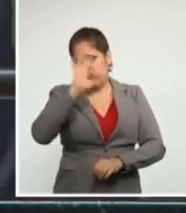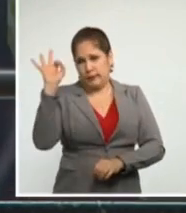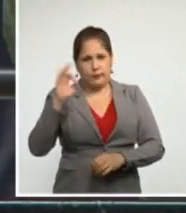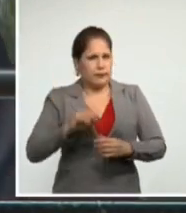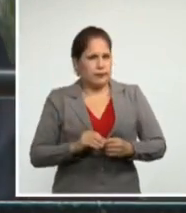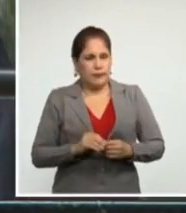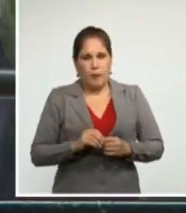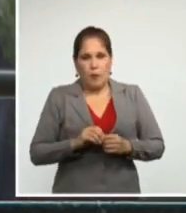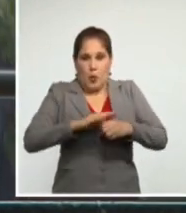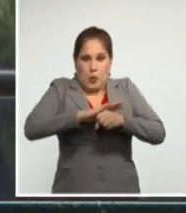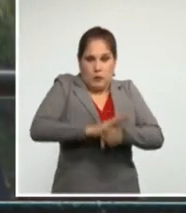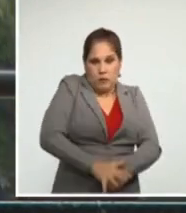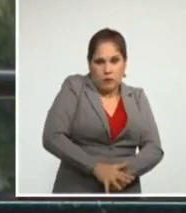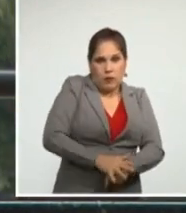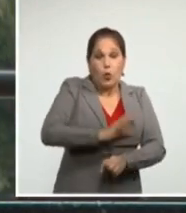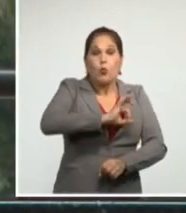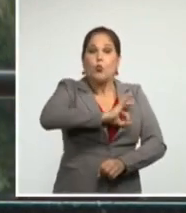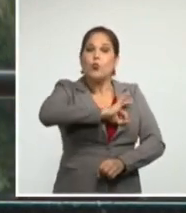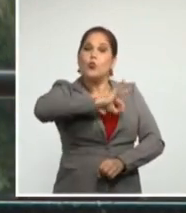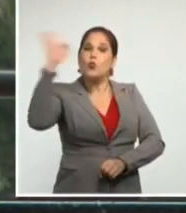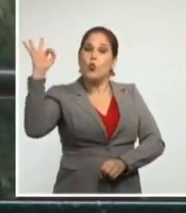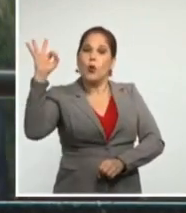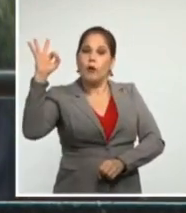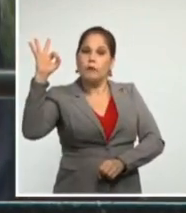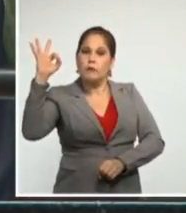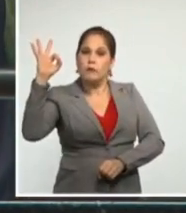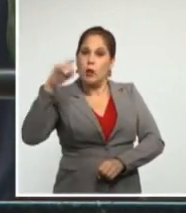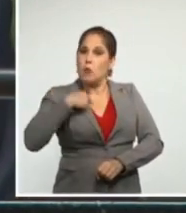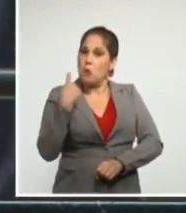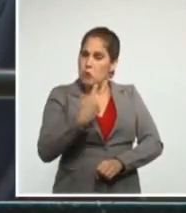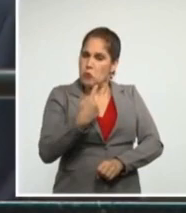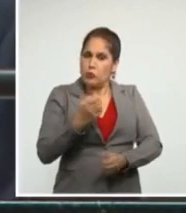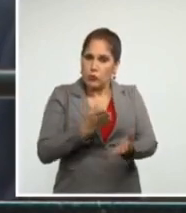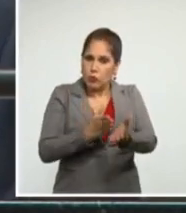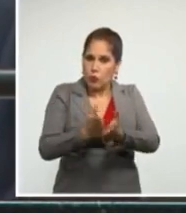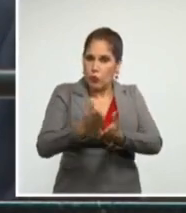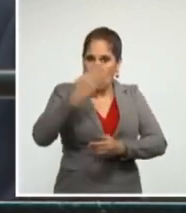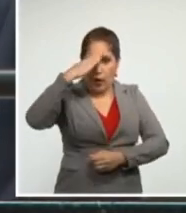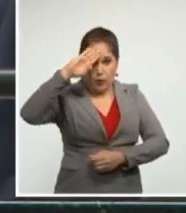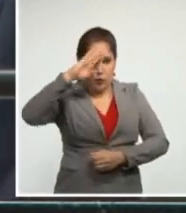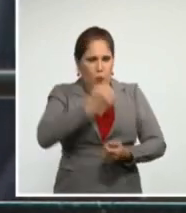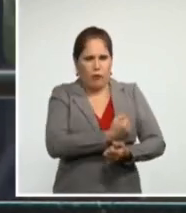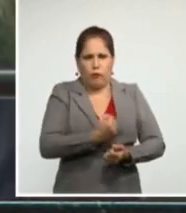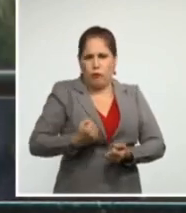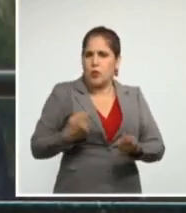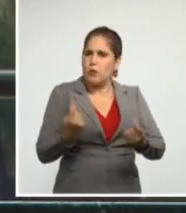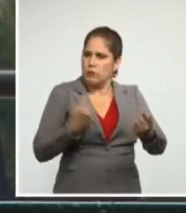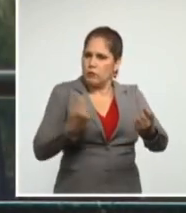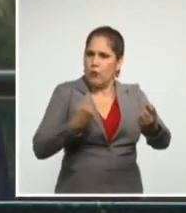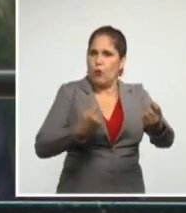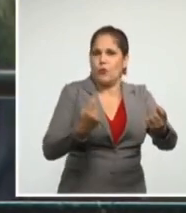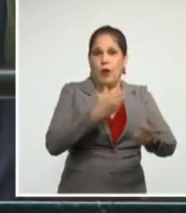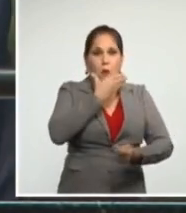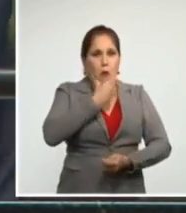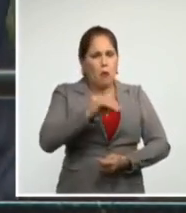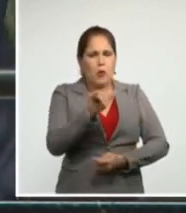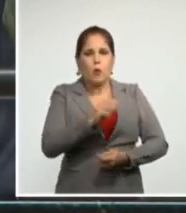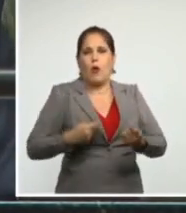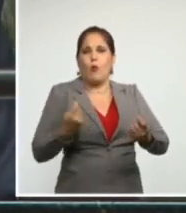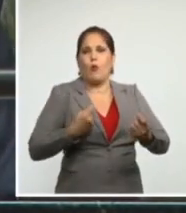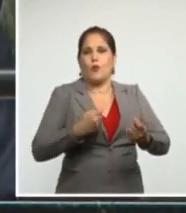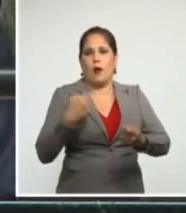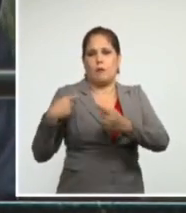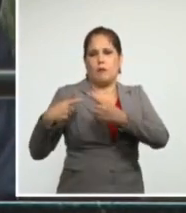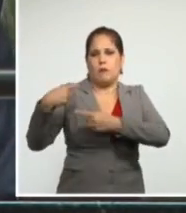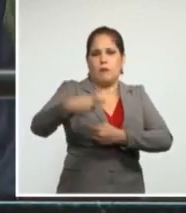doblegar la voluntad de las actuales y futuras generaciones de cubanos.